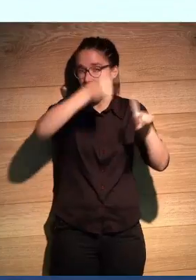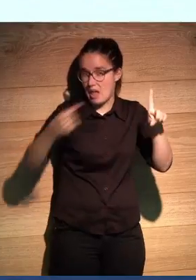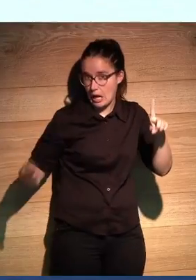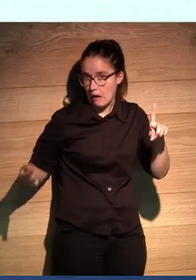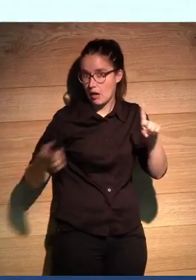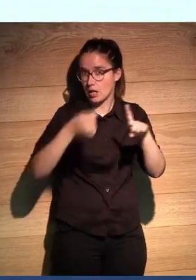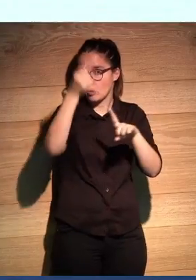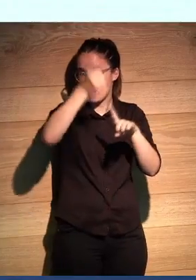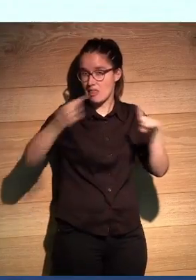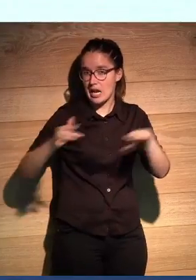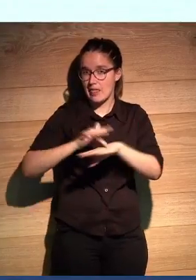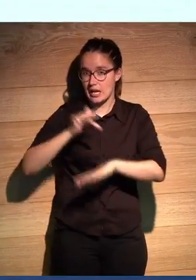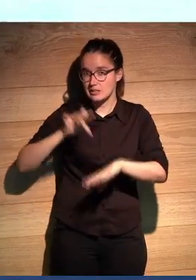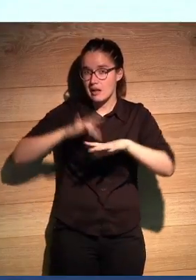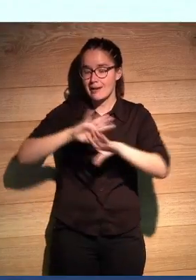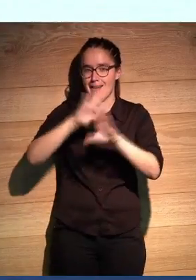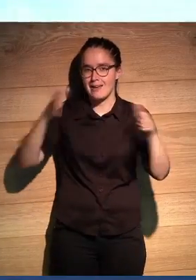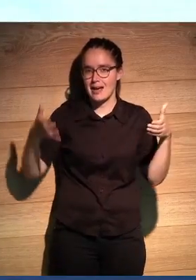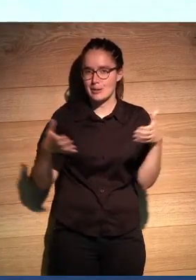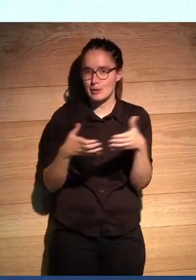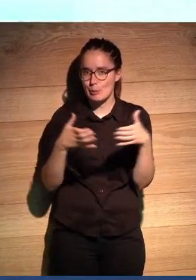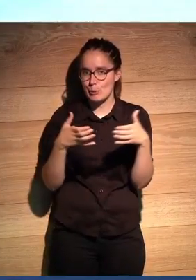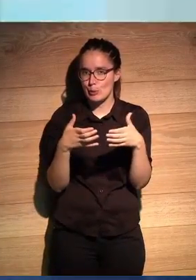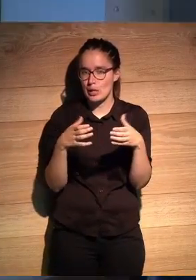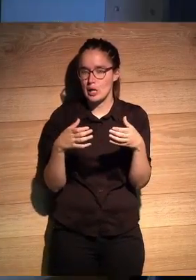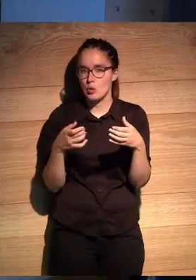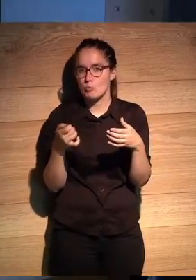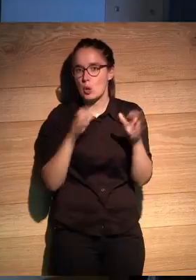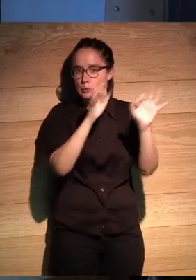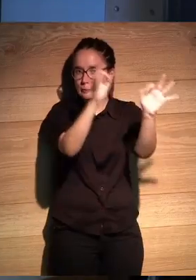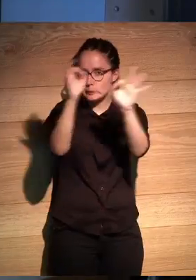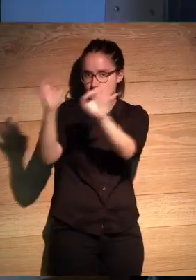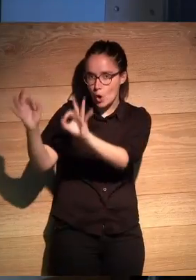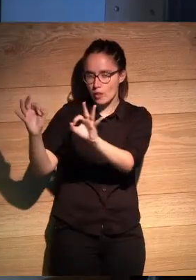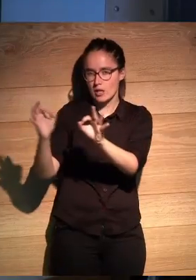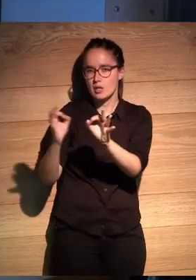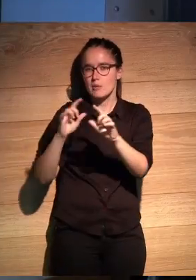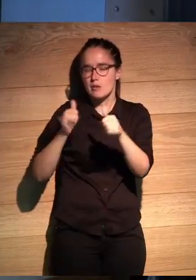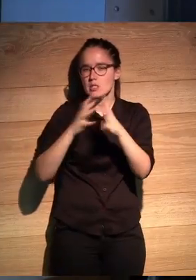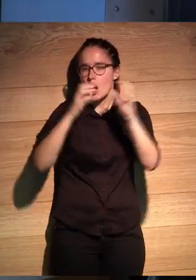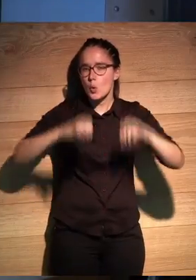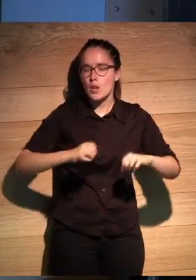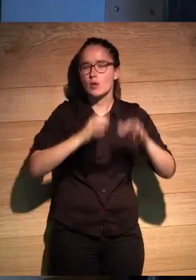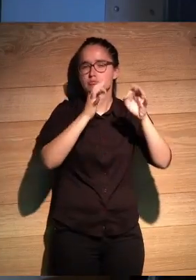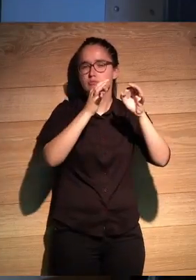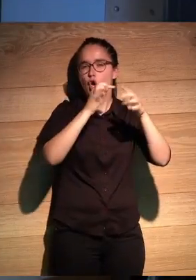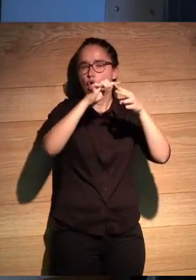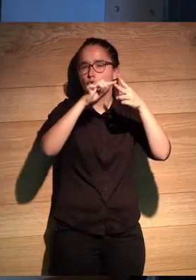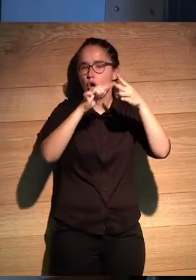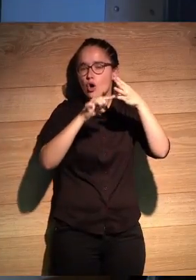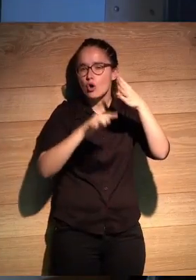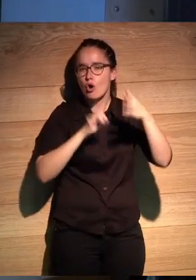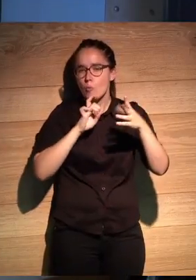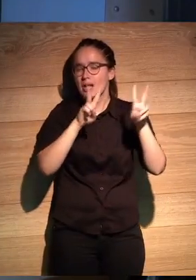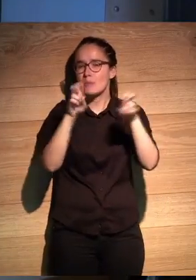una pizarra digital en la que el equipo nos poníamos un poco en orden y nos poníamos de acuerdo en cuál iba a ser el orden y definimos